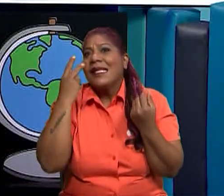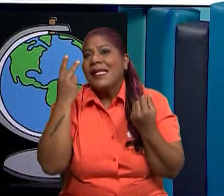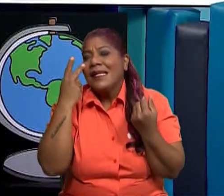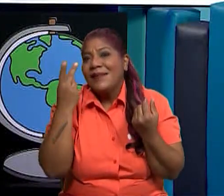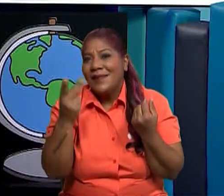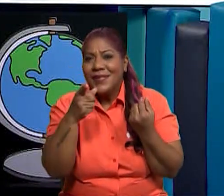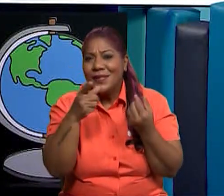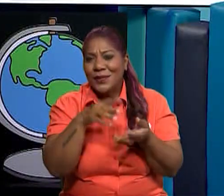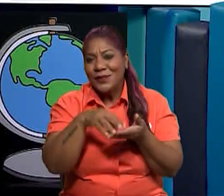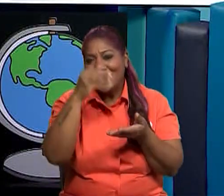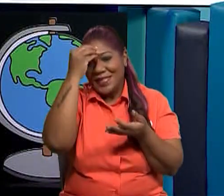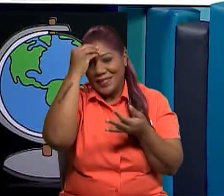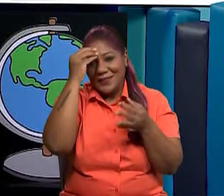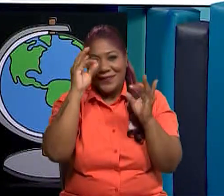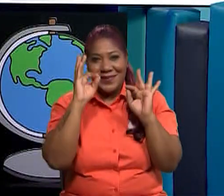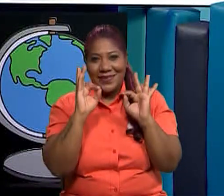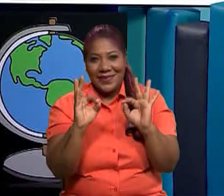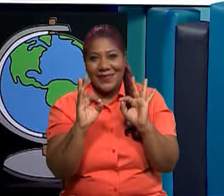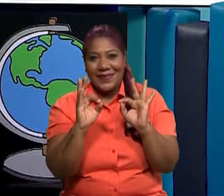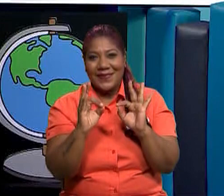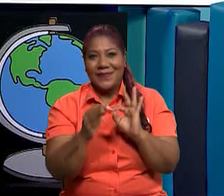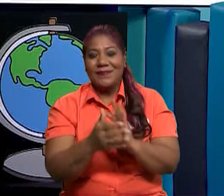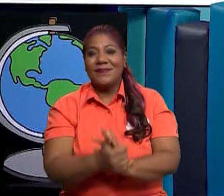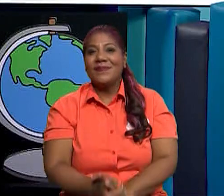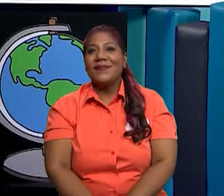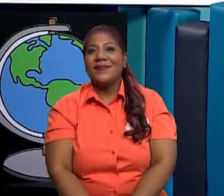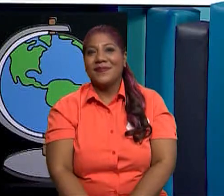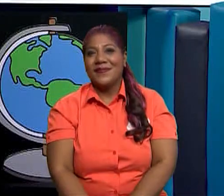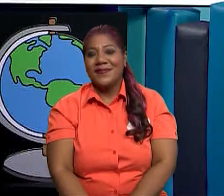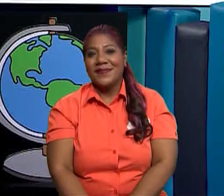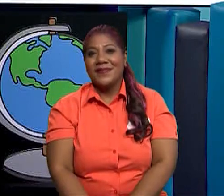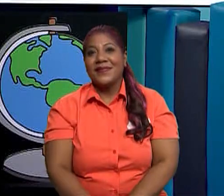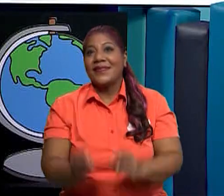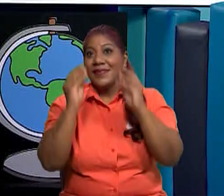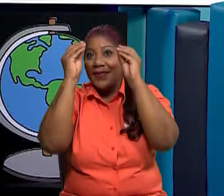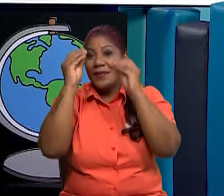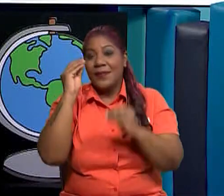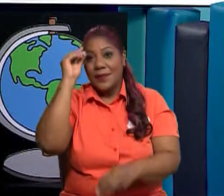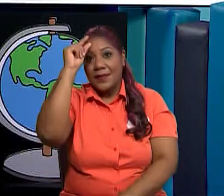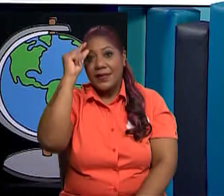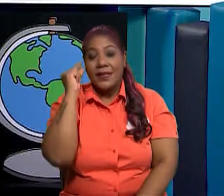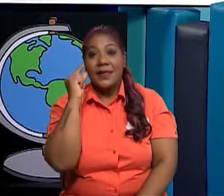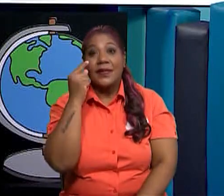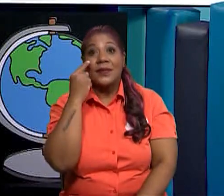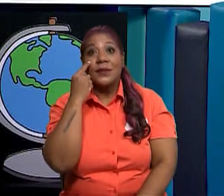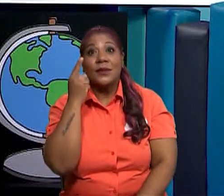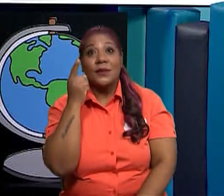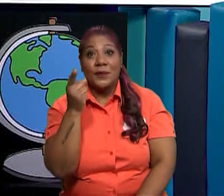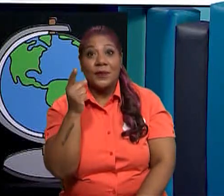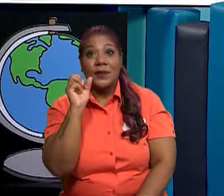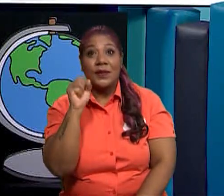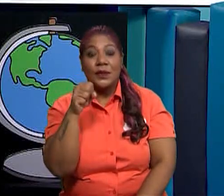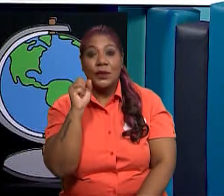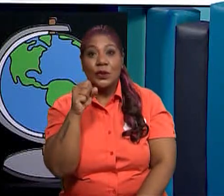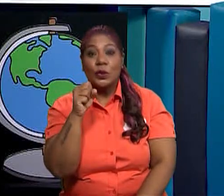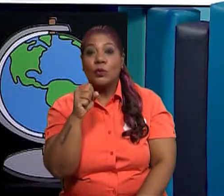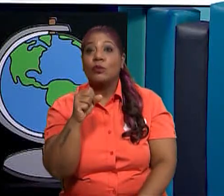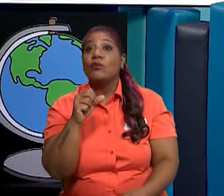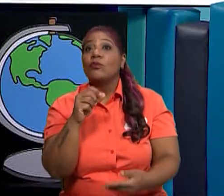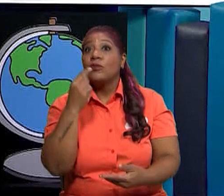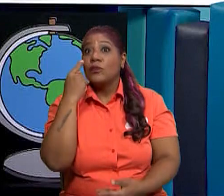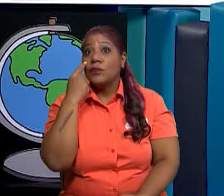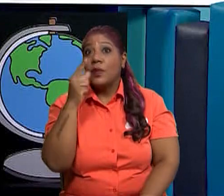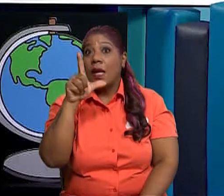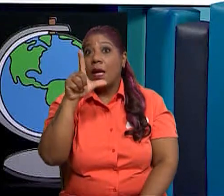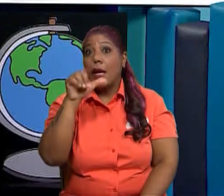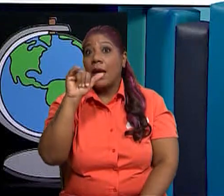contenido que tienes en casa. Chicos, te dejo con esta página, con esta dirección para que puedas entrar en ese link y